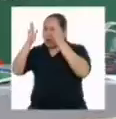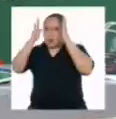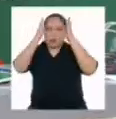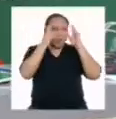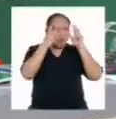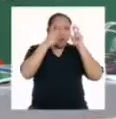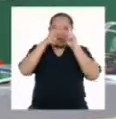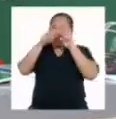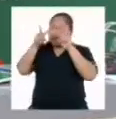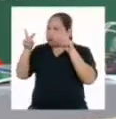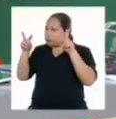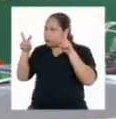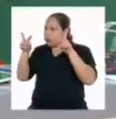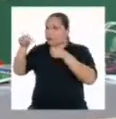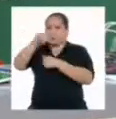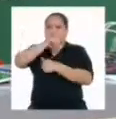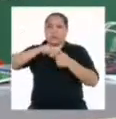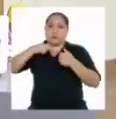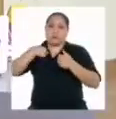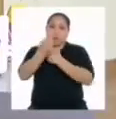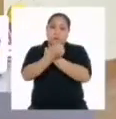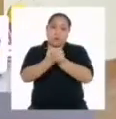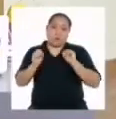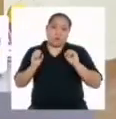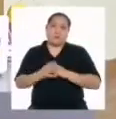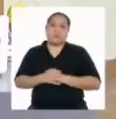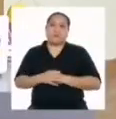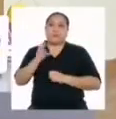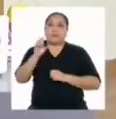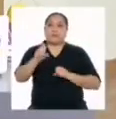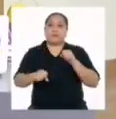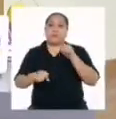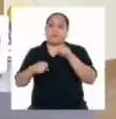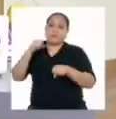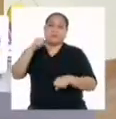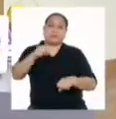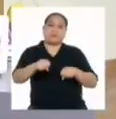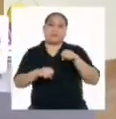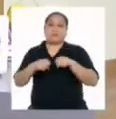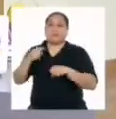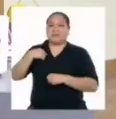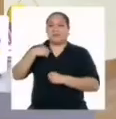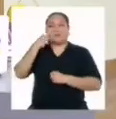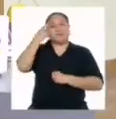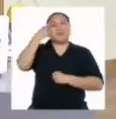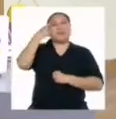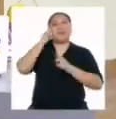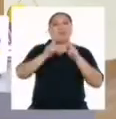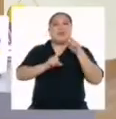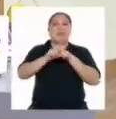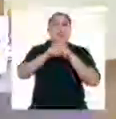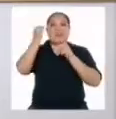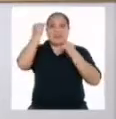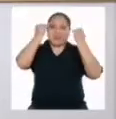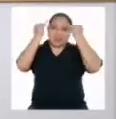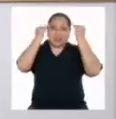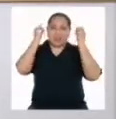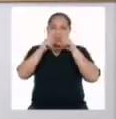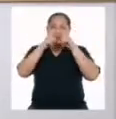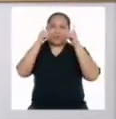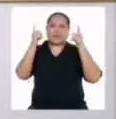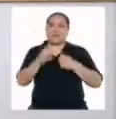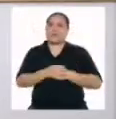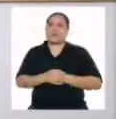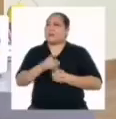todo lo que pasa a mi alrededor, para mantenerme a salvo. Y pedaleando mi bicicleta es cuando se me ocurren las ideas más geniales.